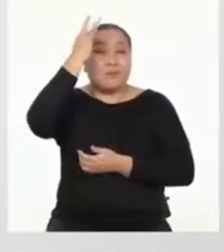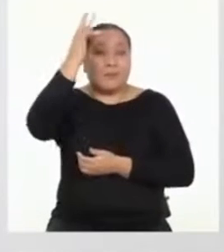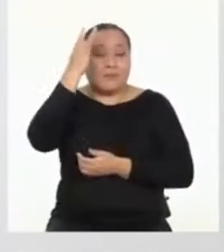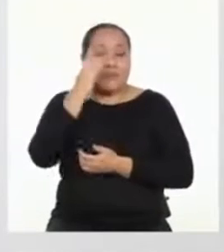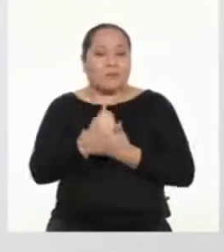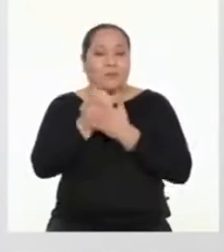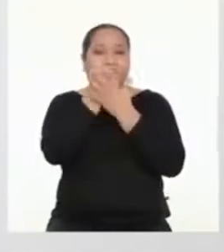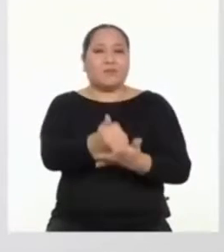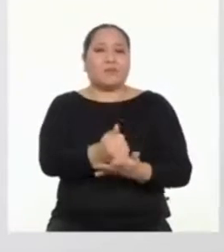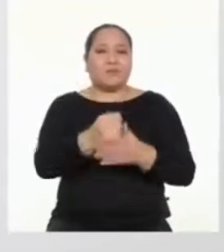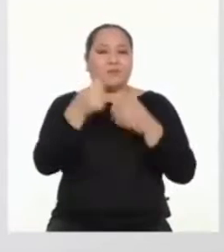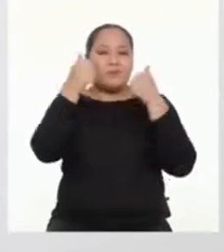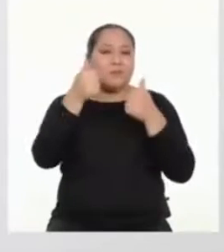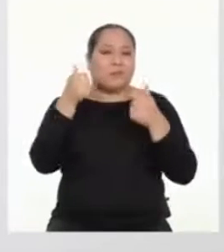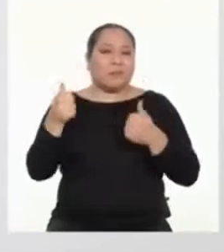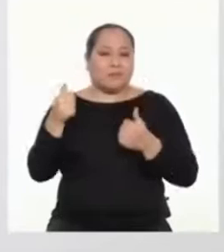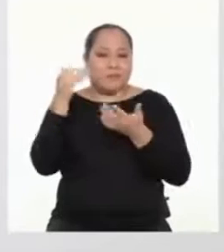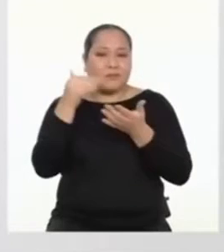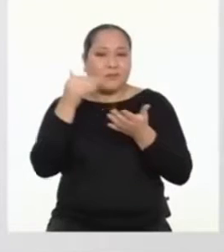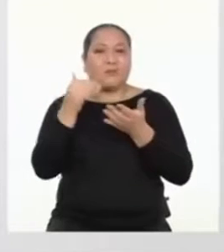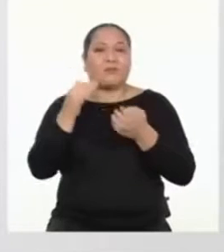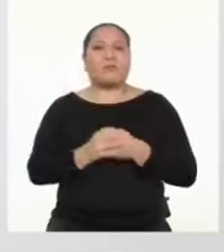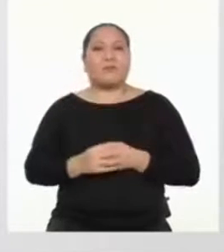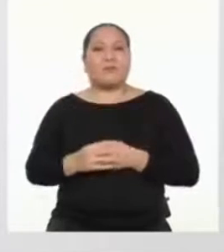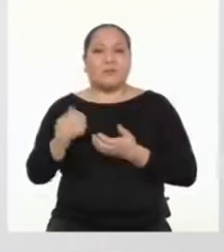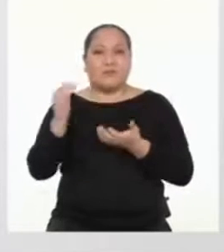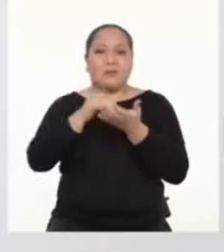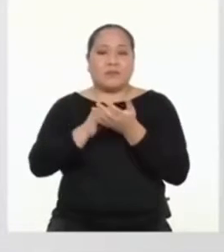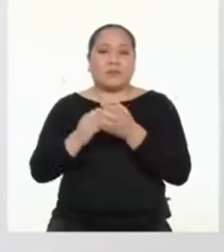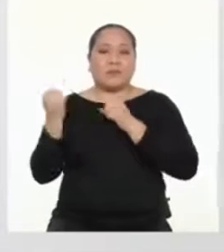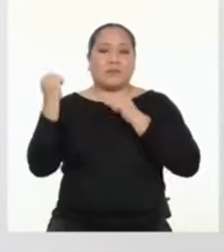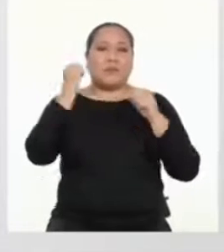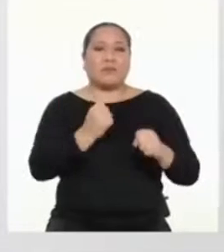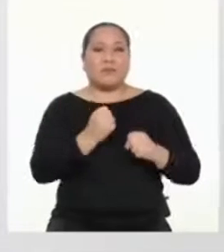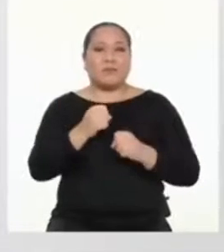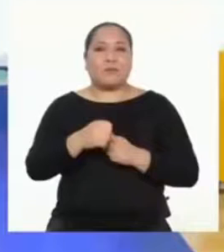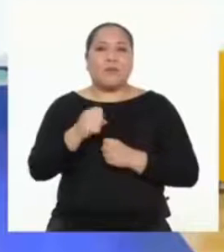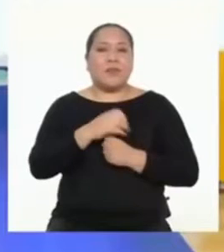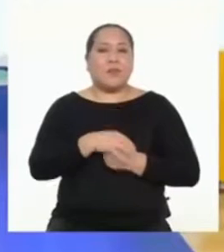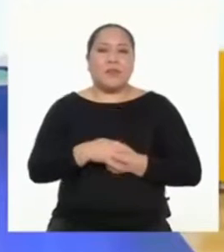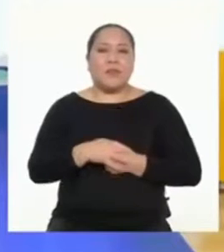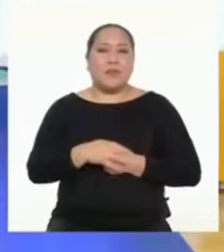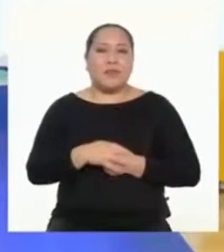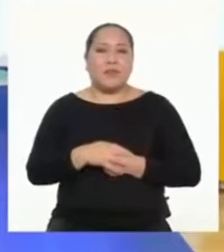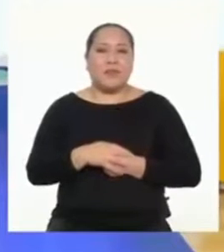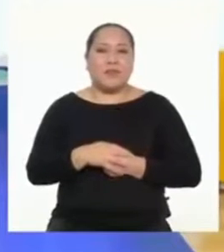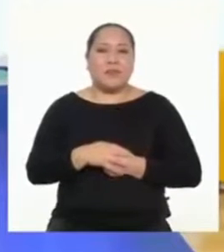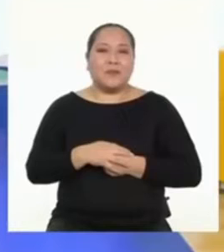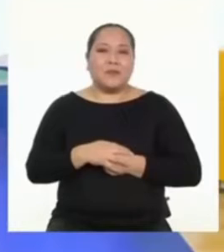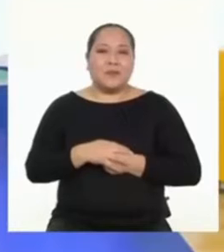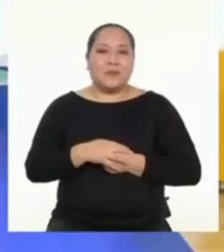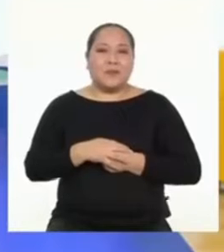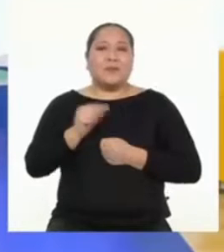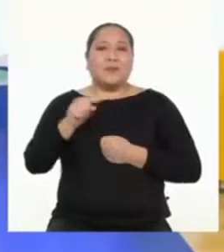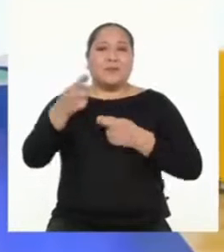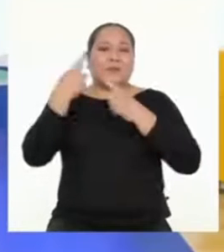y ayudarnos a que nos vaya bien en los estudios, reafirma nuestra seguridad y confianza. Profesor, ¿somos